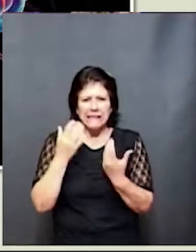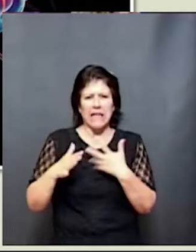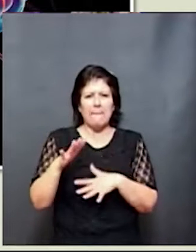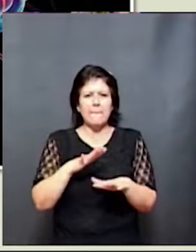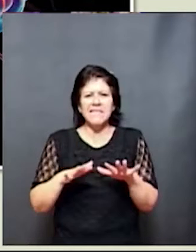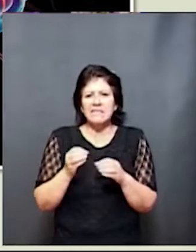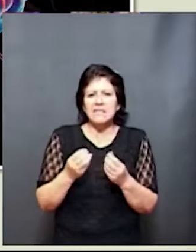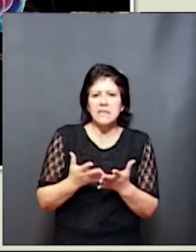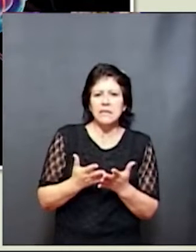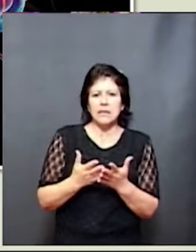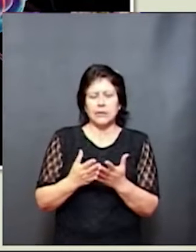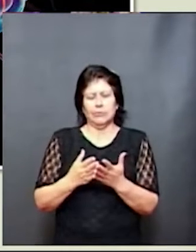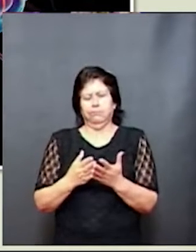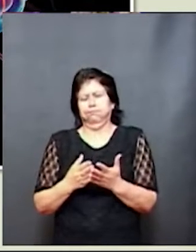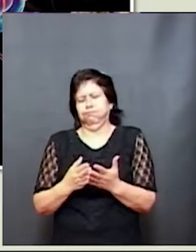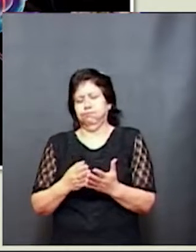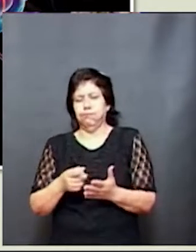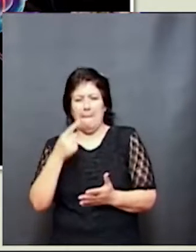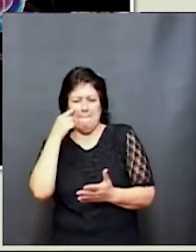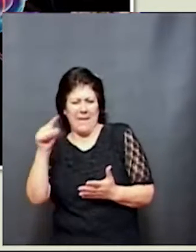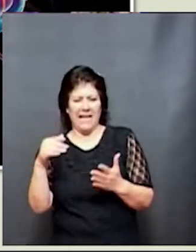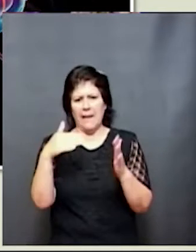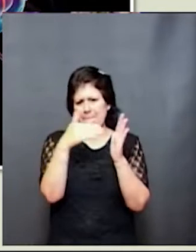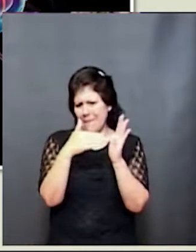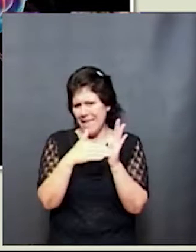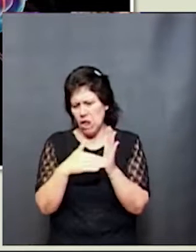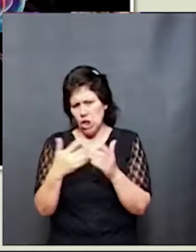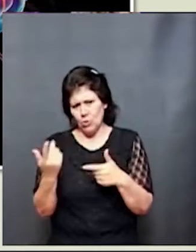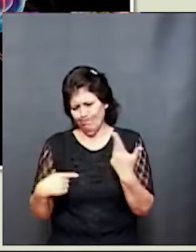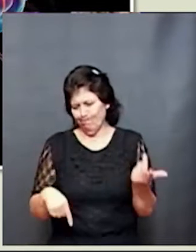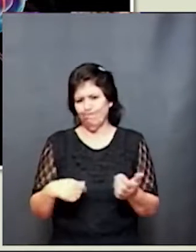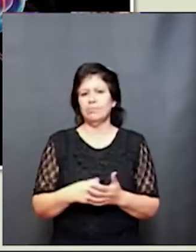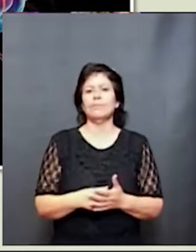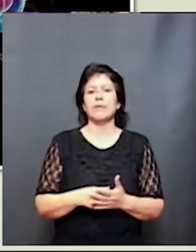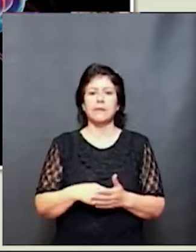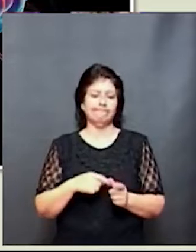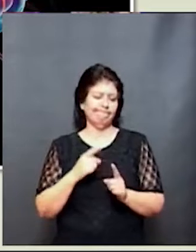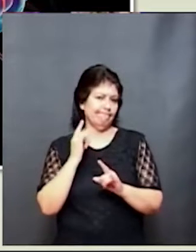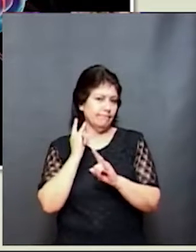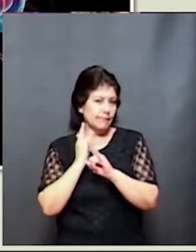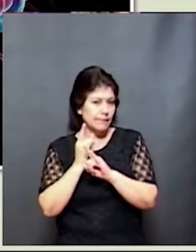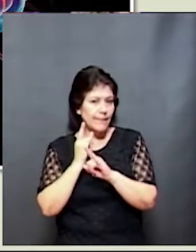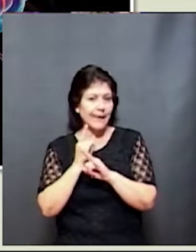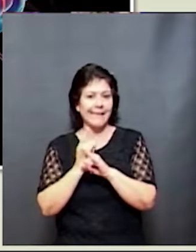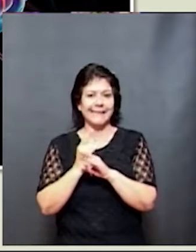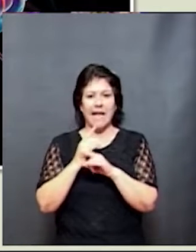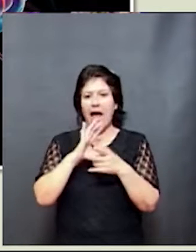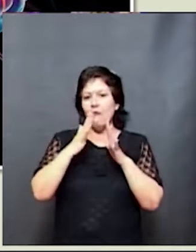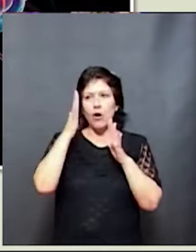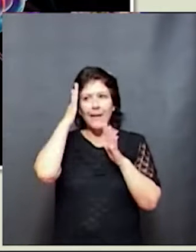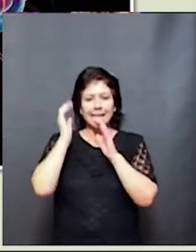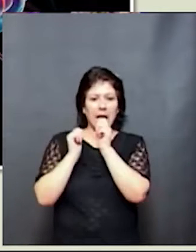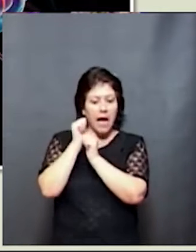que tiene miles y millones de neuronas y miles y millones de conexiones que constantemente están haciendo que esa máquina es